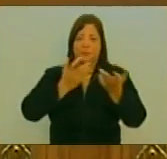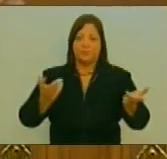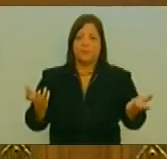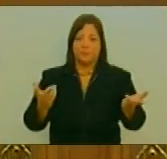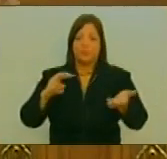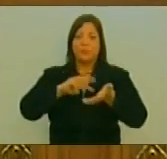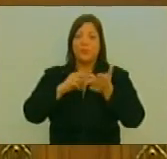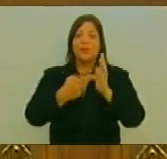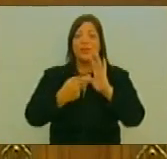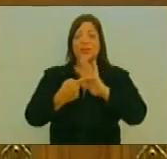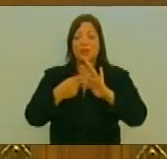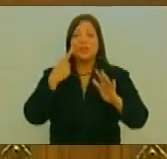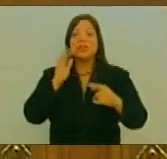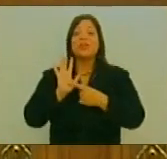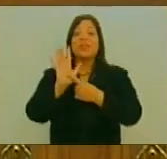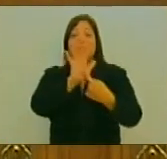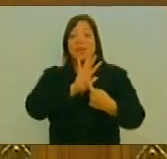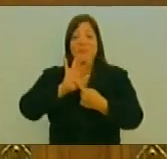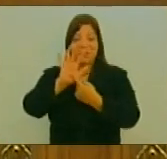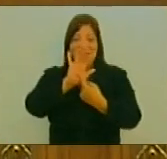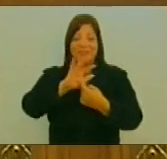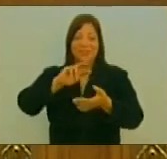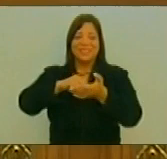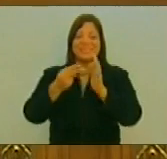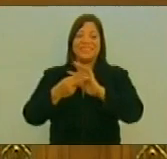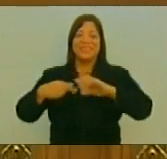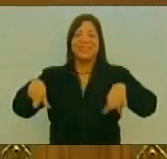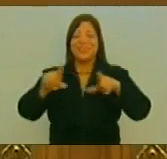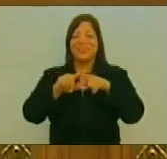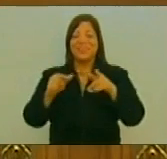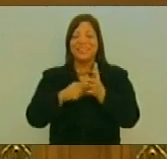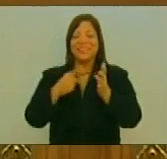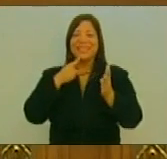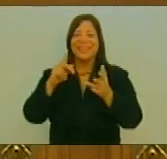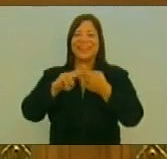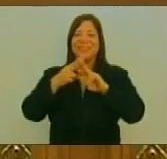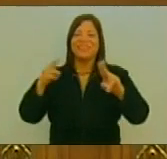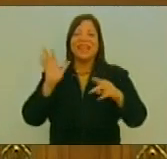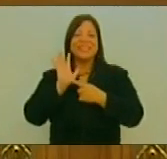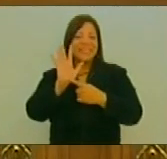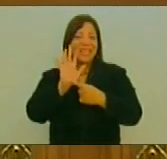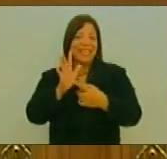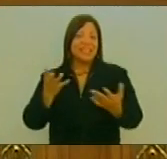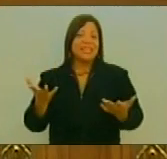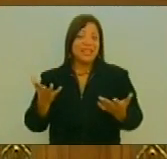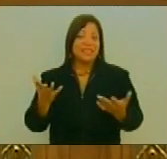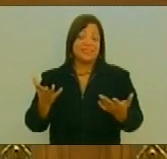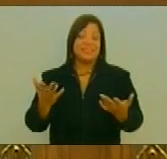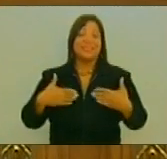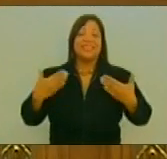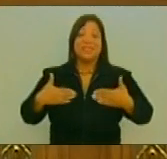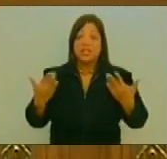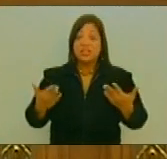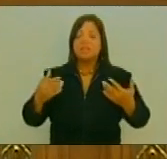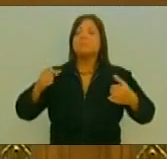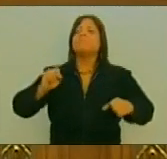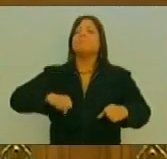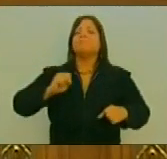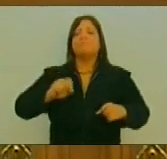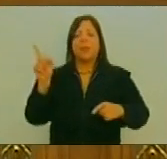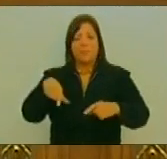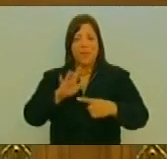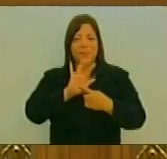Así Nosotros demostramos Que queremos paz Para nuestro país Y es por eso Que nosotros Hoy también